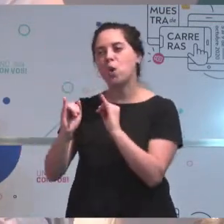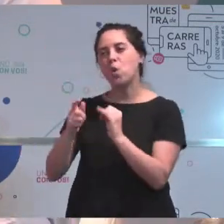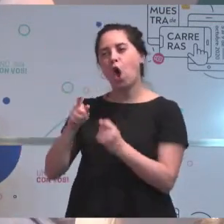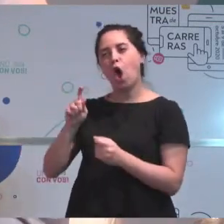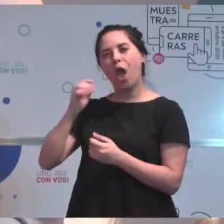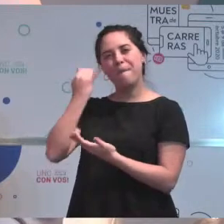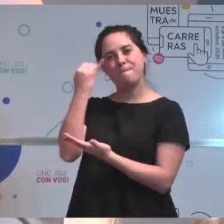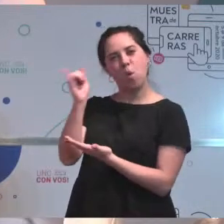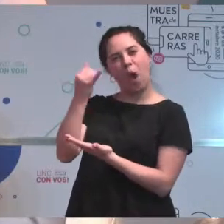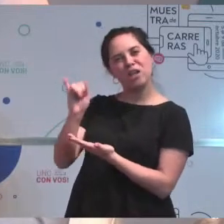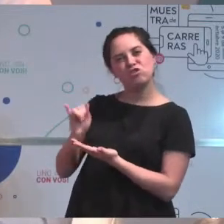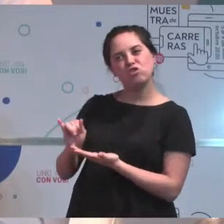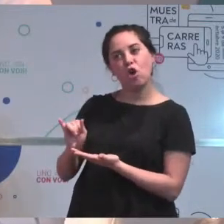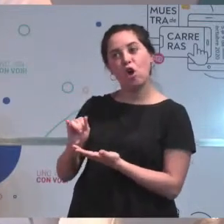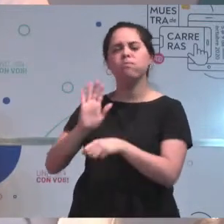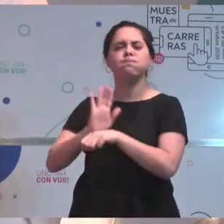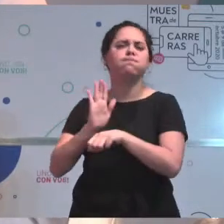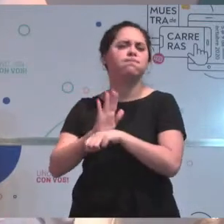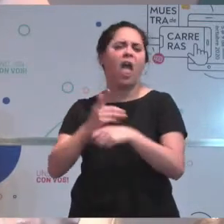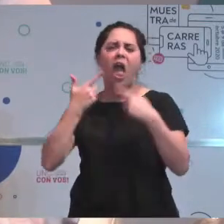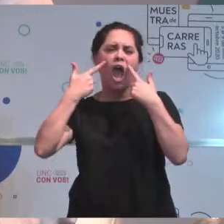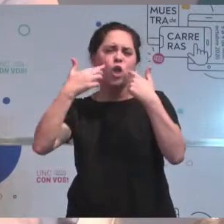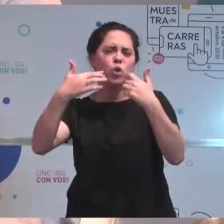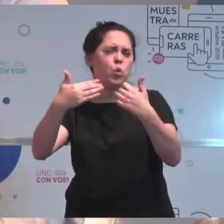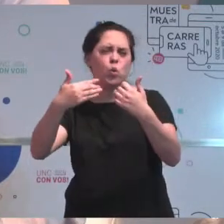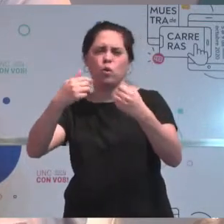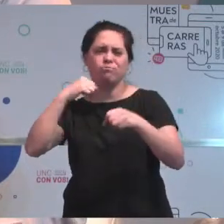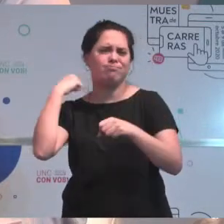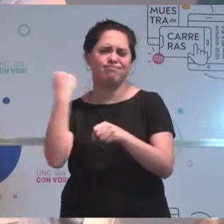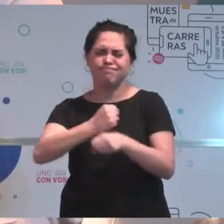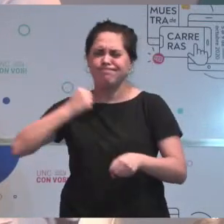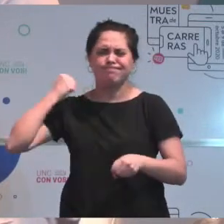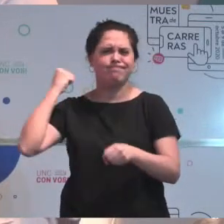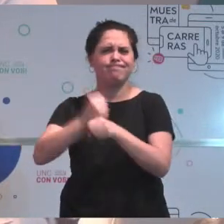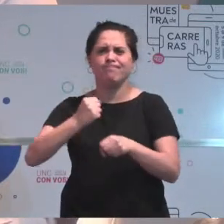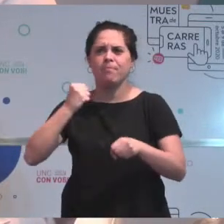detrás para poder asegurar que haya equidad